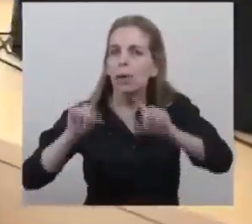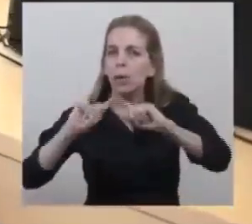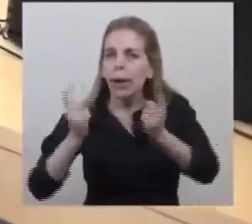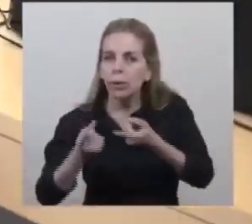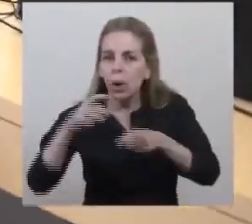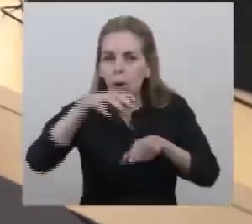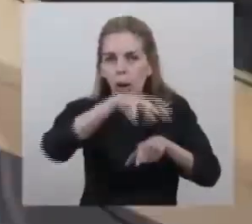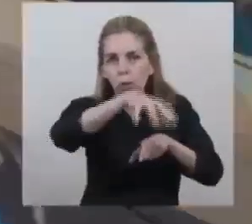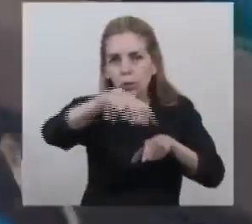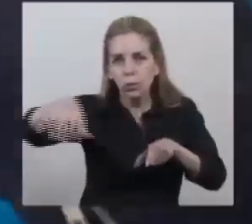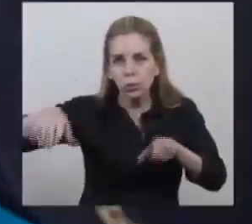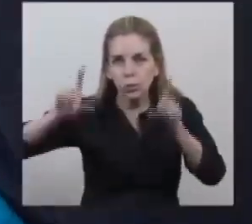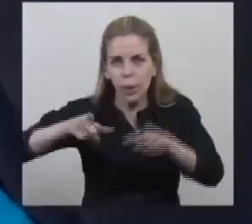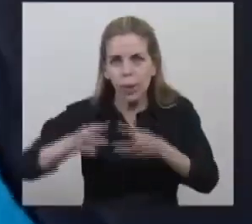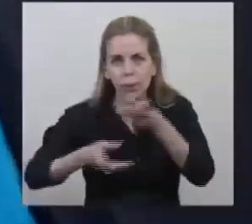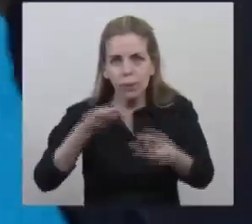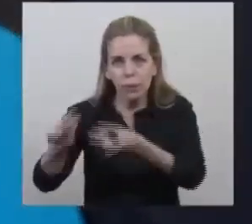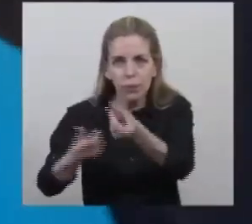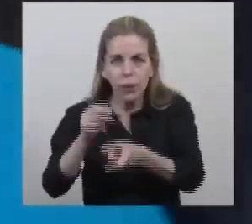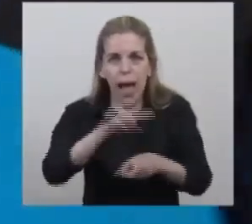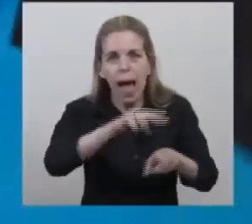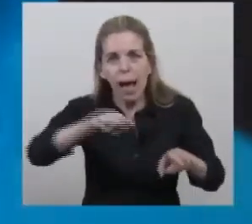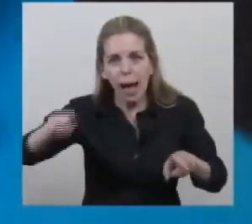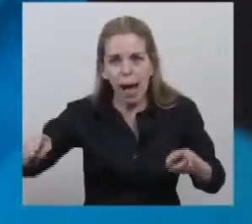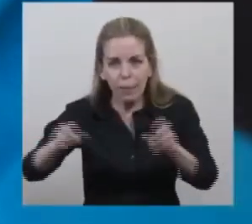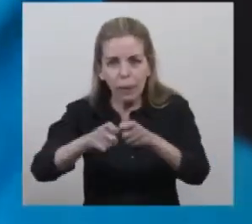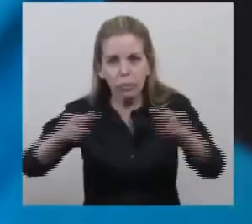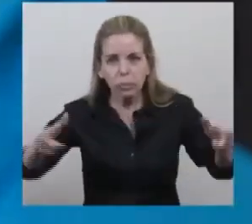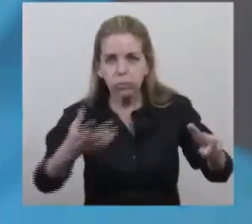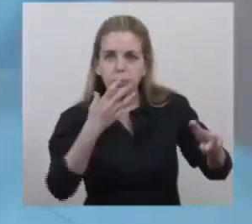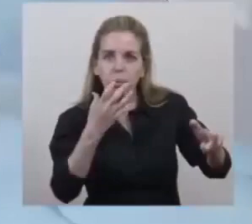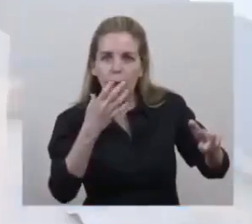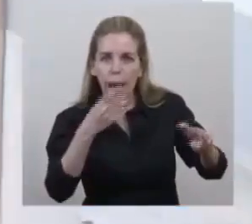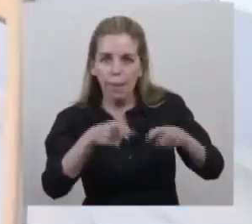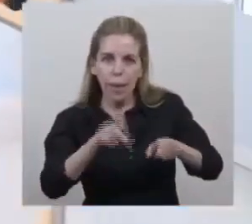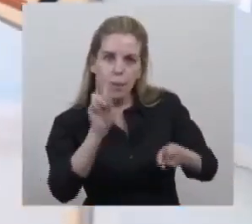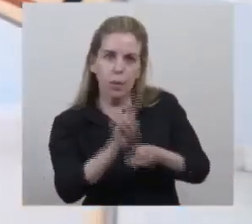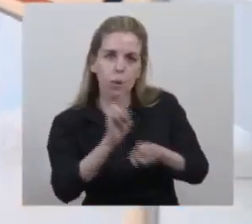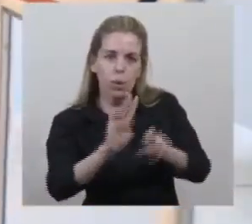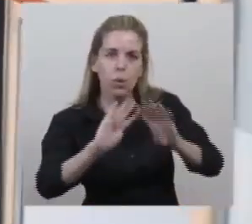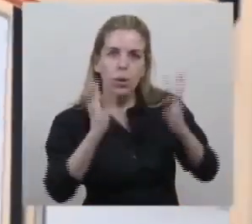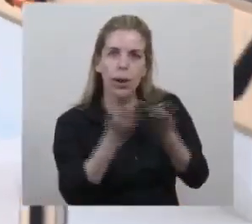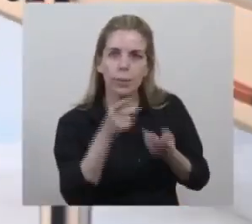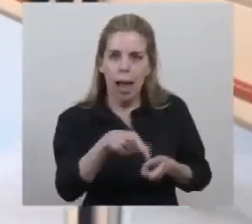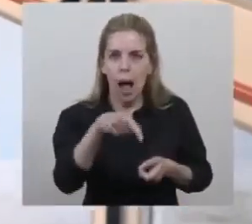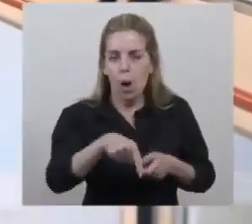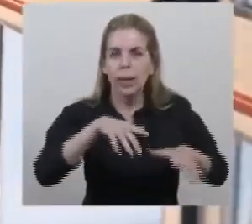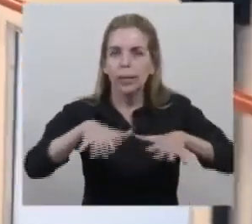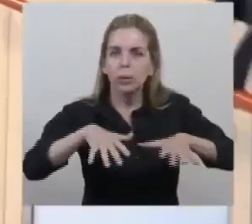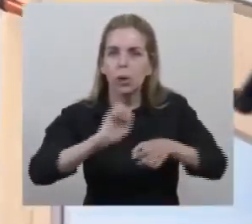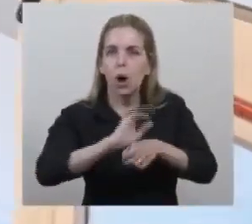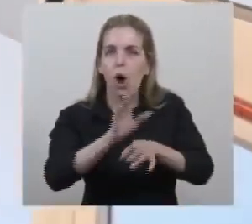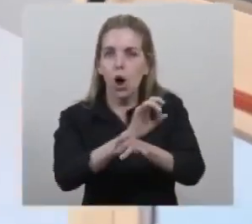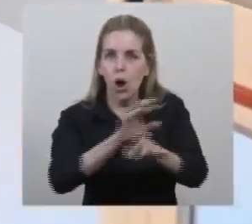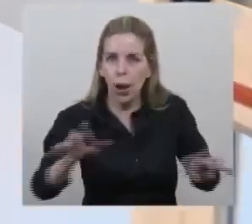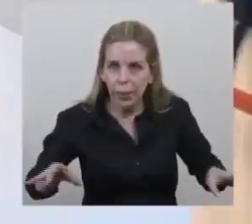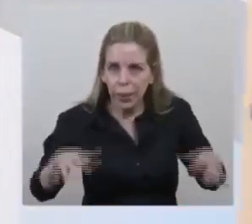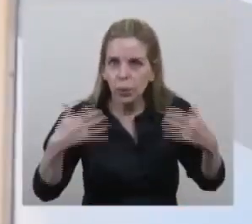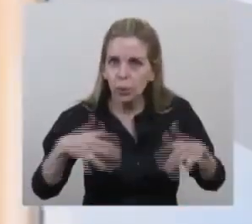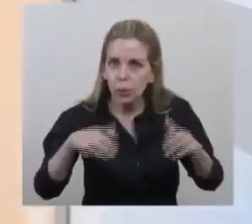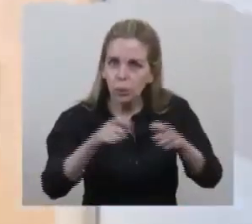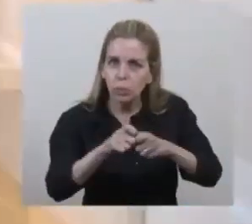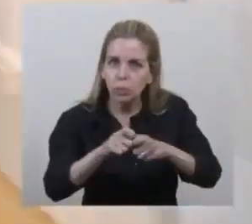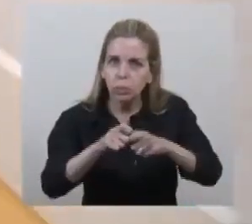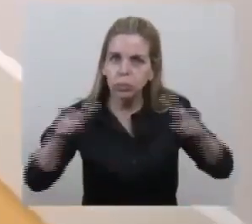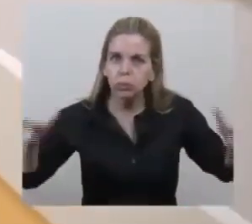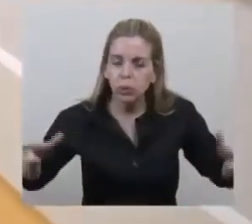ampliación de camas, tenemos de internación con terapia y respiradores para hacer frente en esta batalla con el COVID de 6 a 14